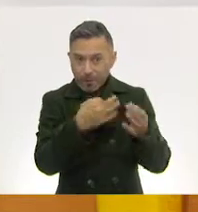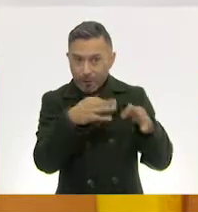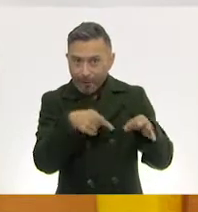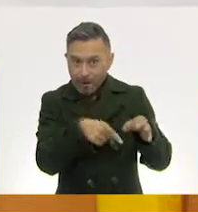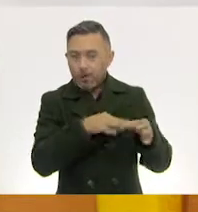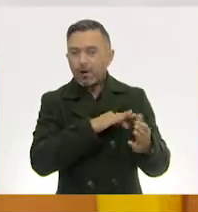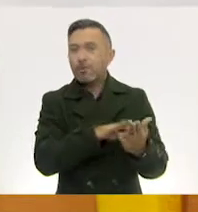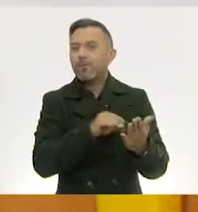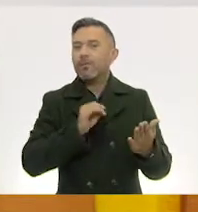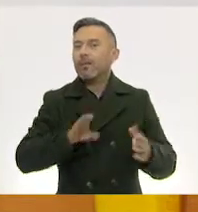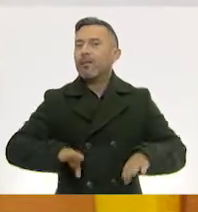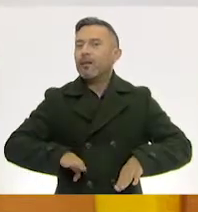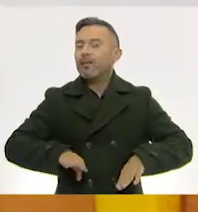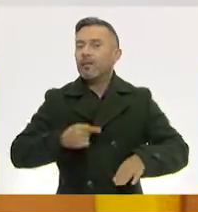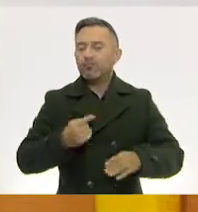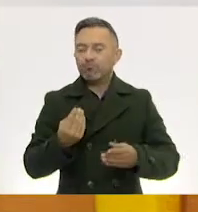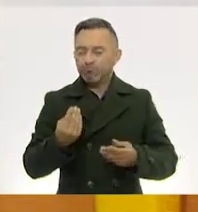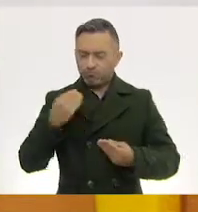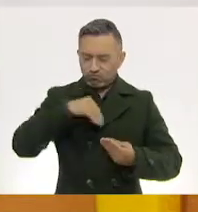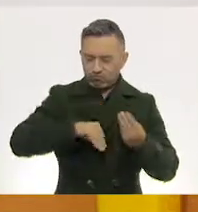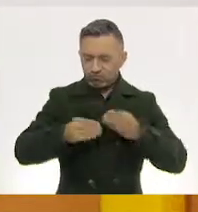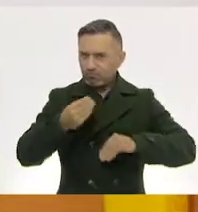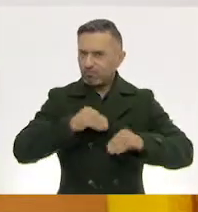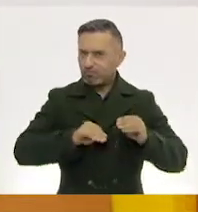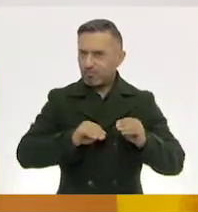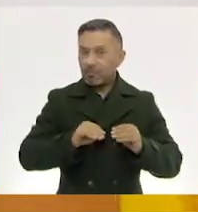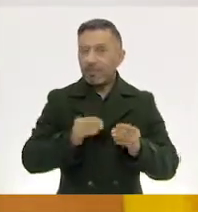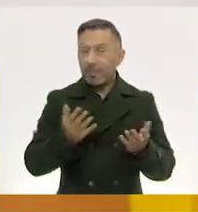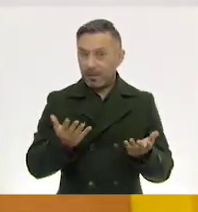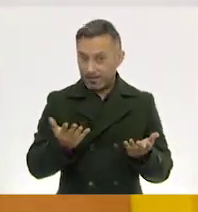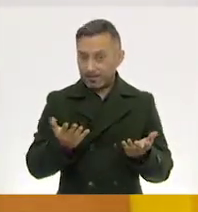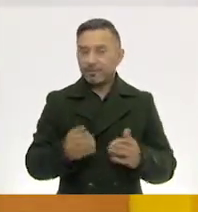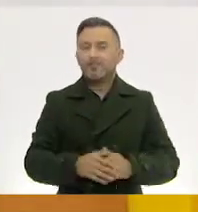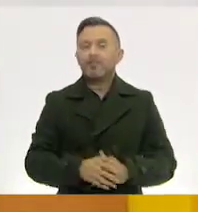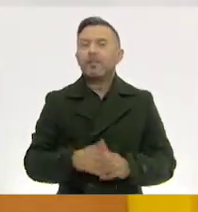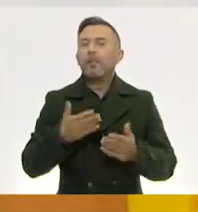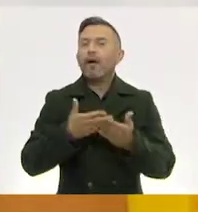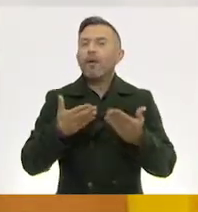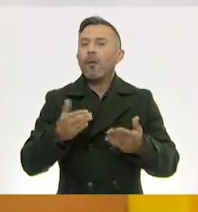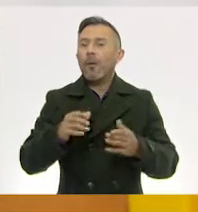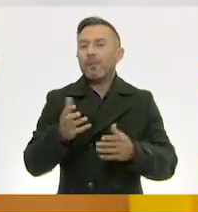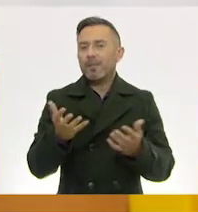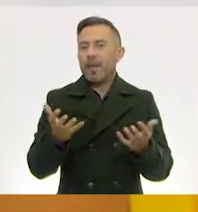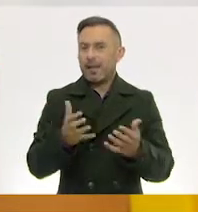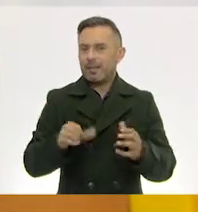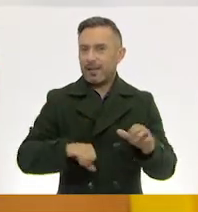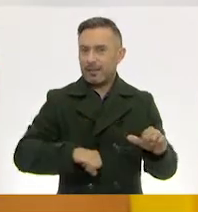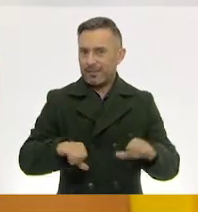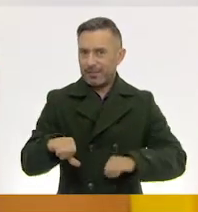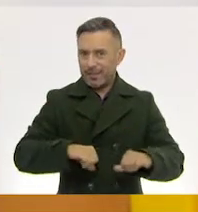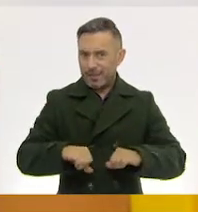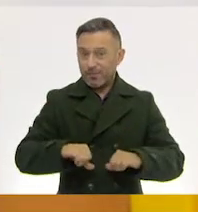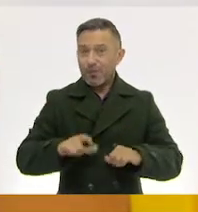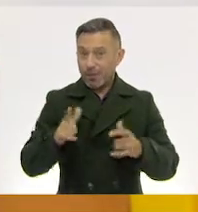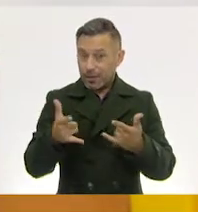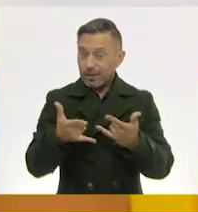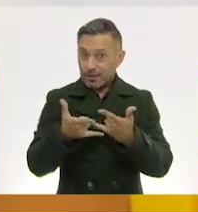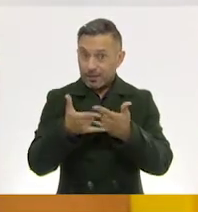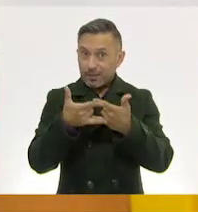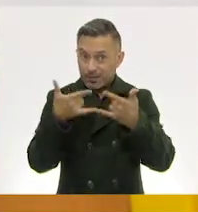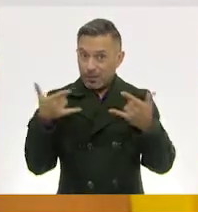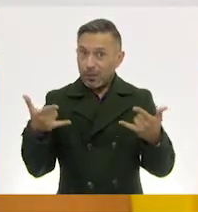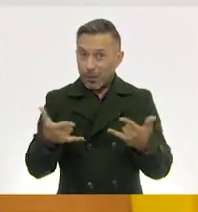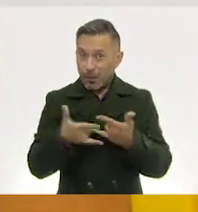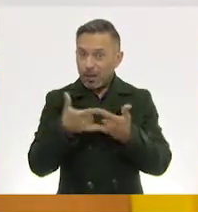de nosotros y darle vida. Y bueno, para esto vamos a hacer una actividad donde vamos a contar una historia. Ajá.